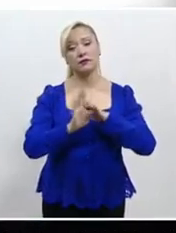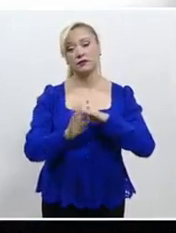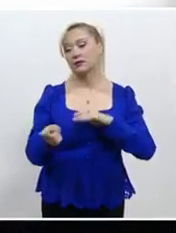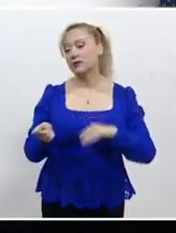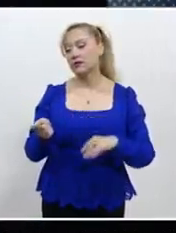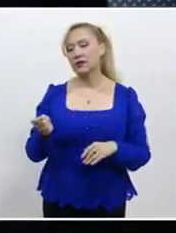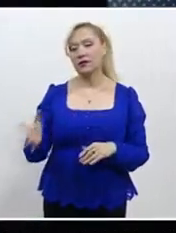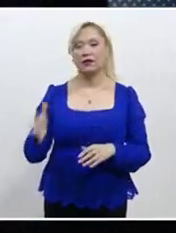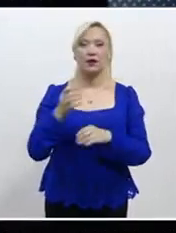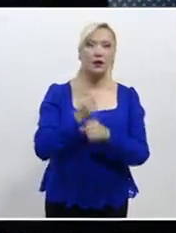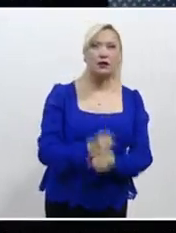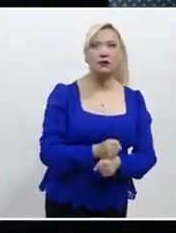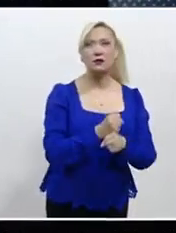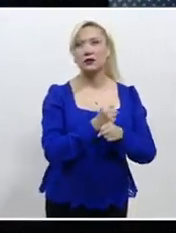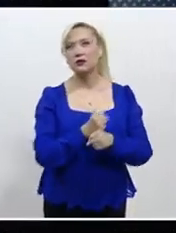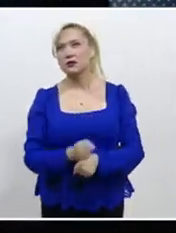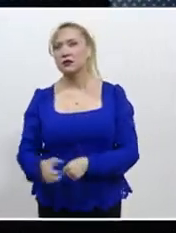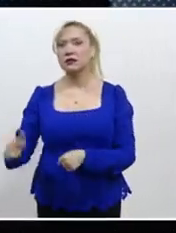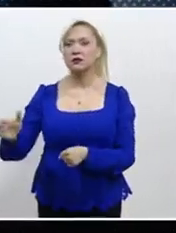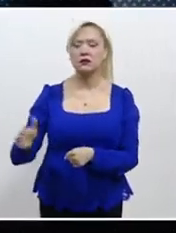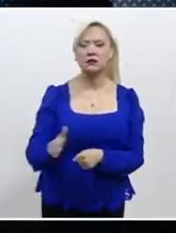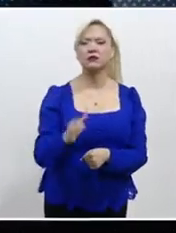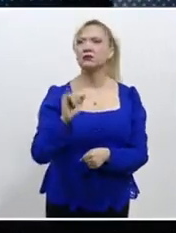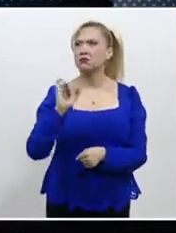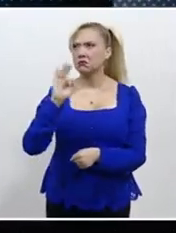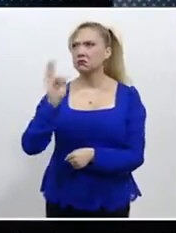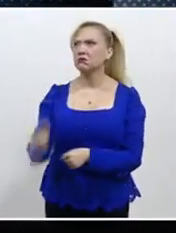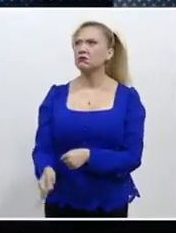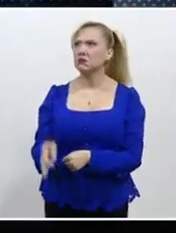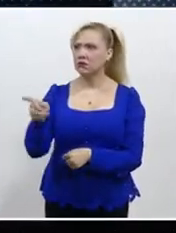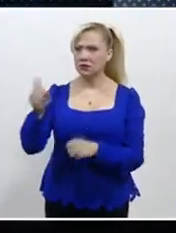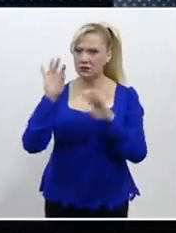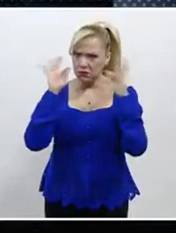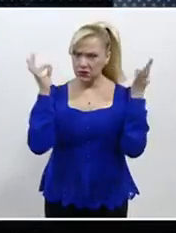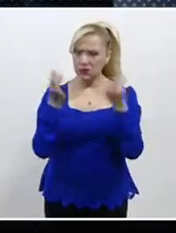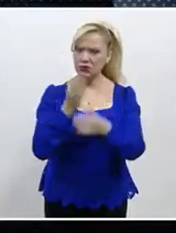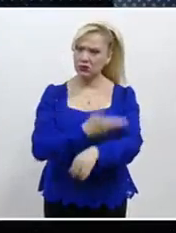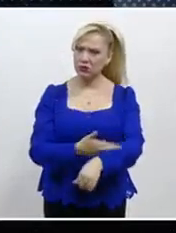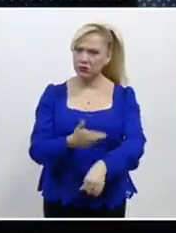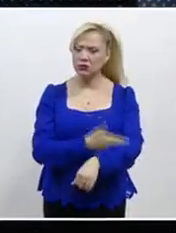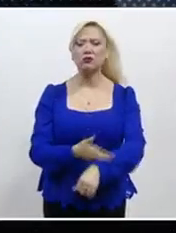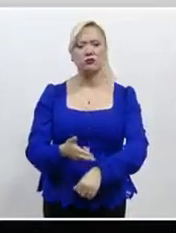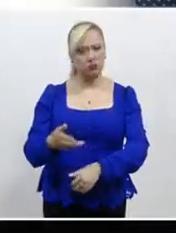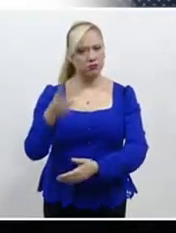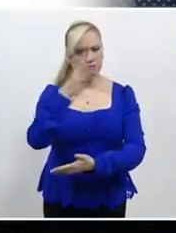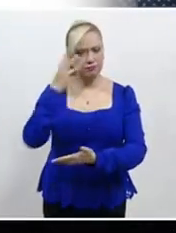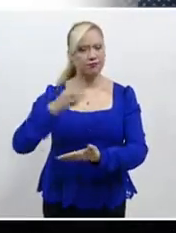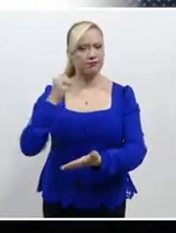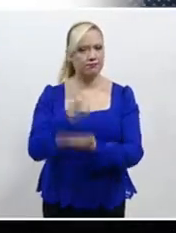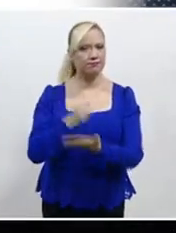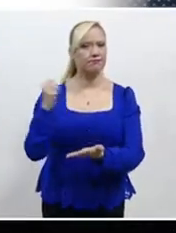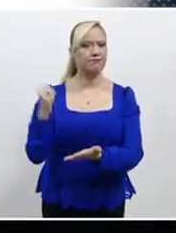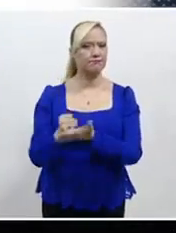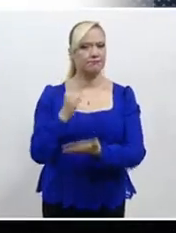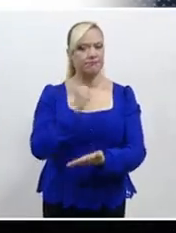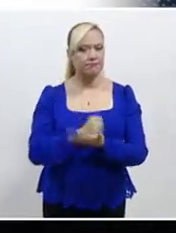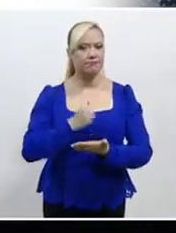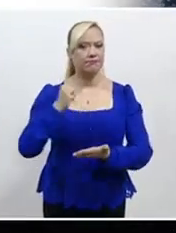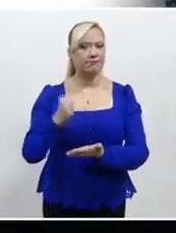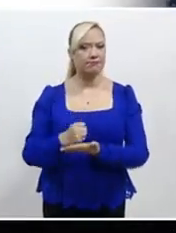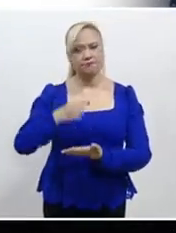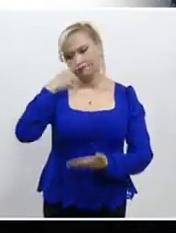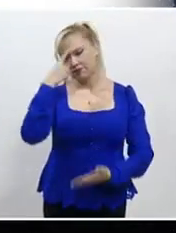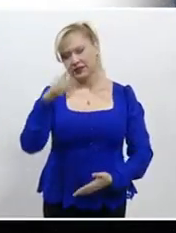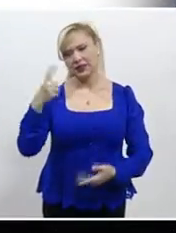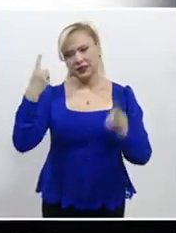aceptó la propuesta del Instituto Nacional de Migración de instalar una mesa de trámites para otorgarles, si así lo solicitan, la forma migratoria múltiple